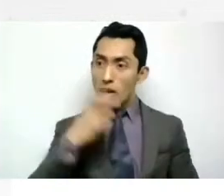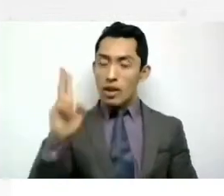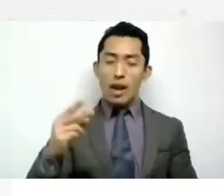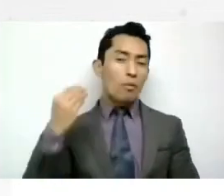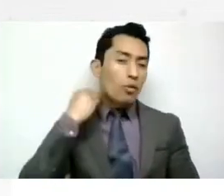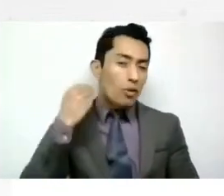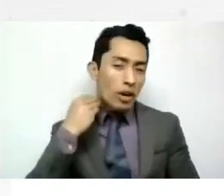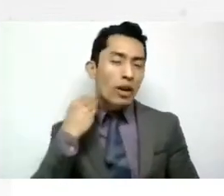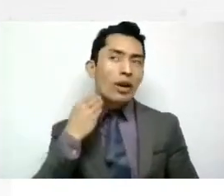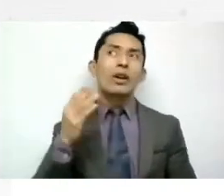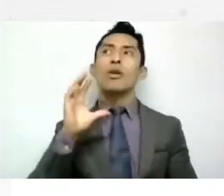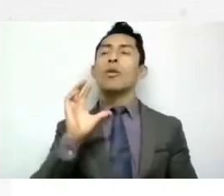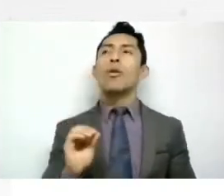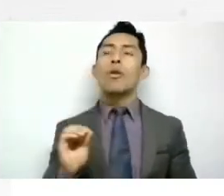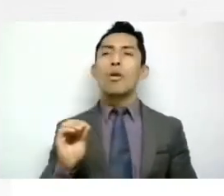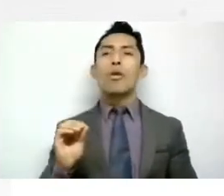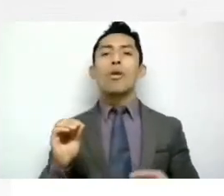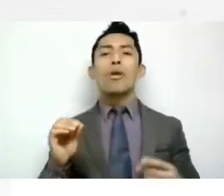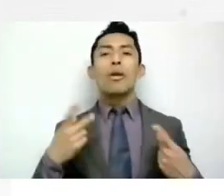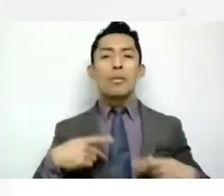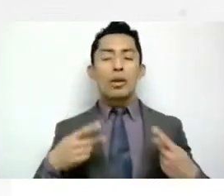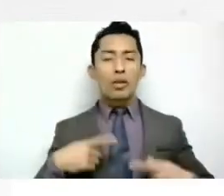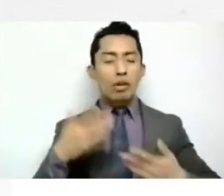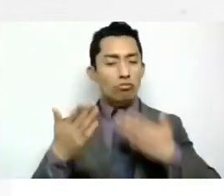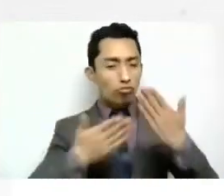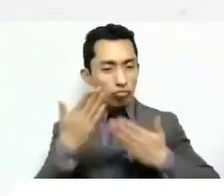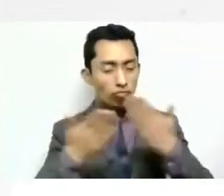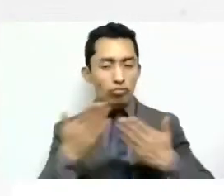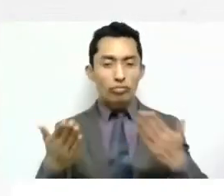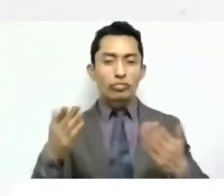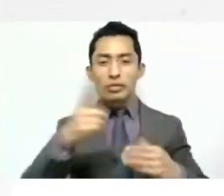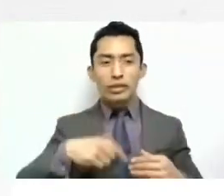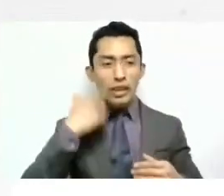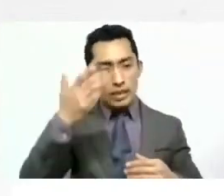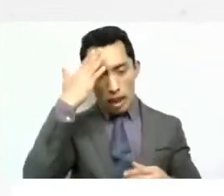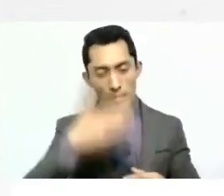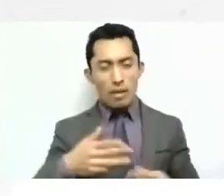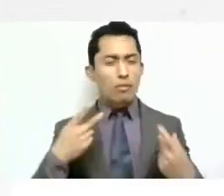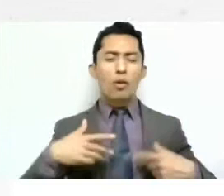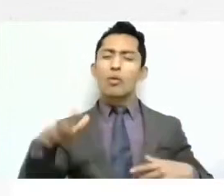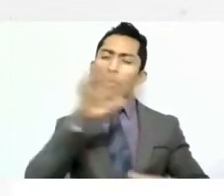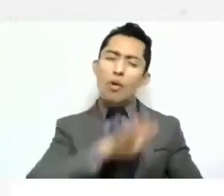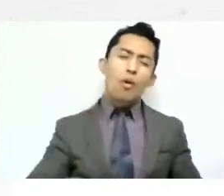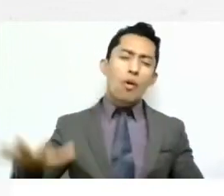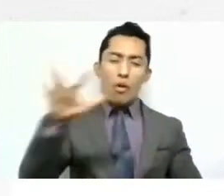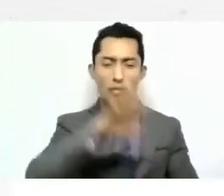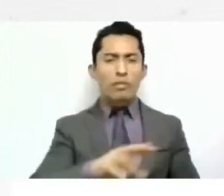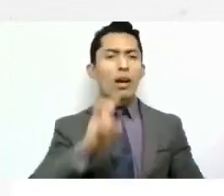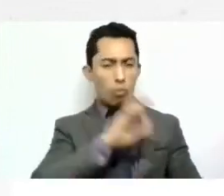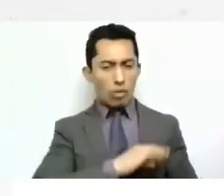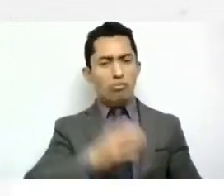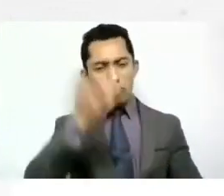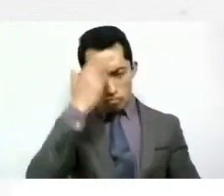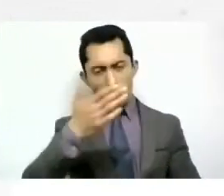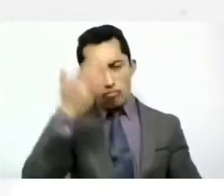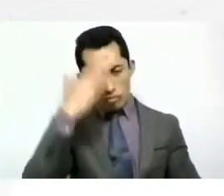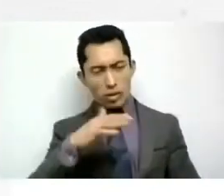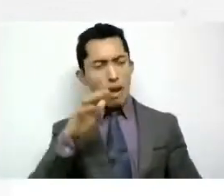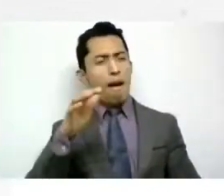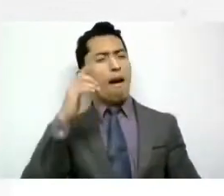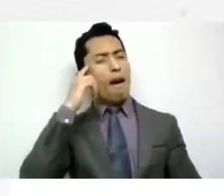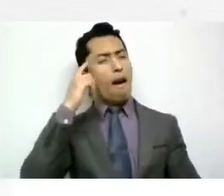a los estudiantes, a la sociedad, a conocer este tipo de temas. Creo que